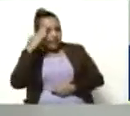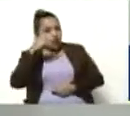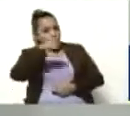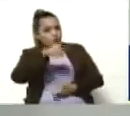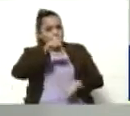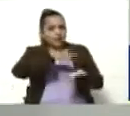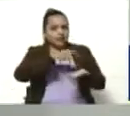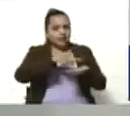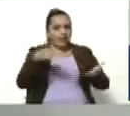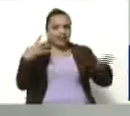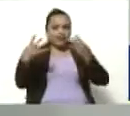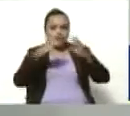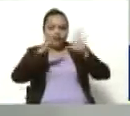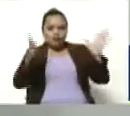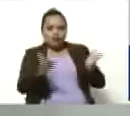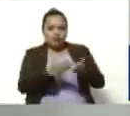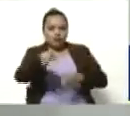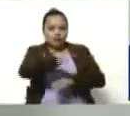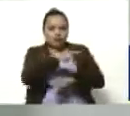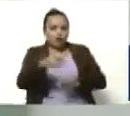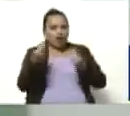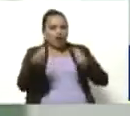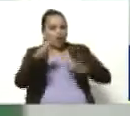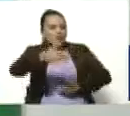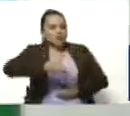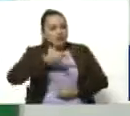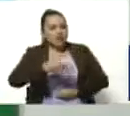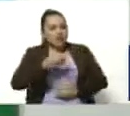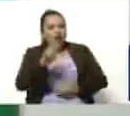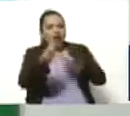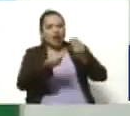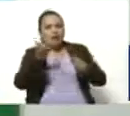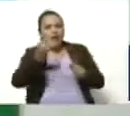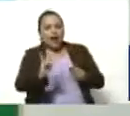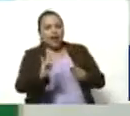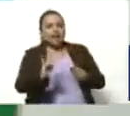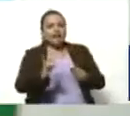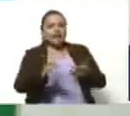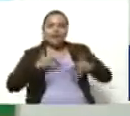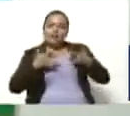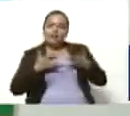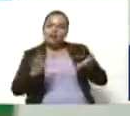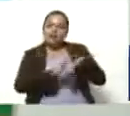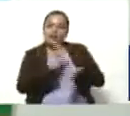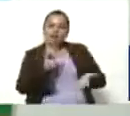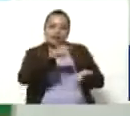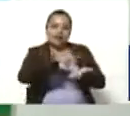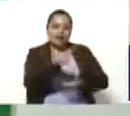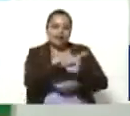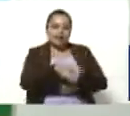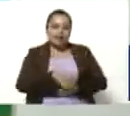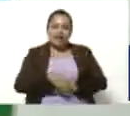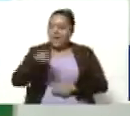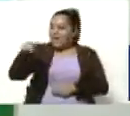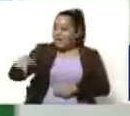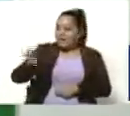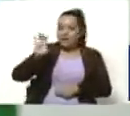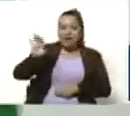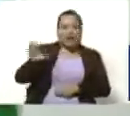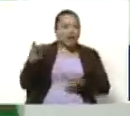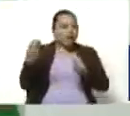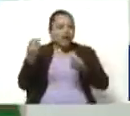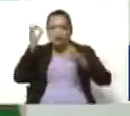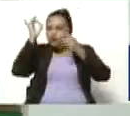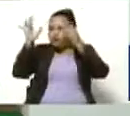nuestro Festival Mundial de Poesía, ¿cómo te has sentido? ¿Cómo te ha tratado nuestra patria Venezuela? Este país es tan creativo, es tan